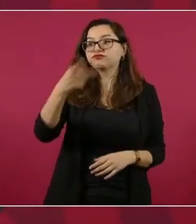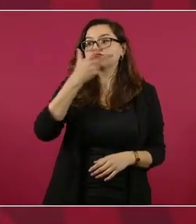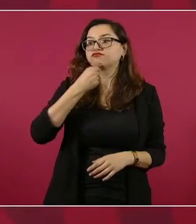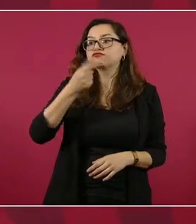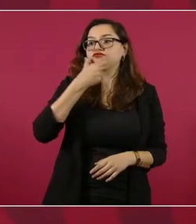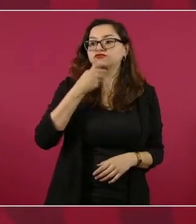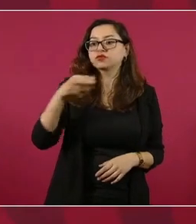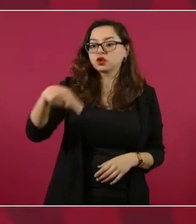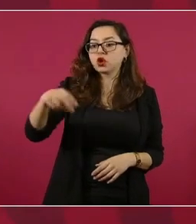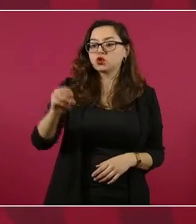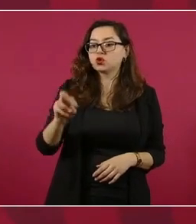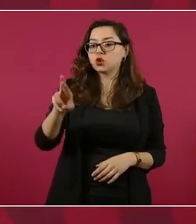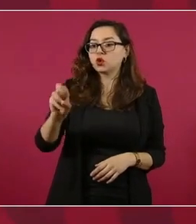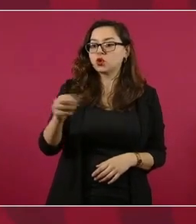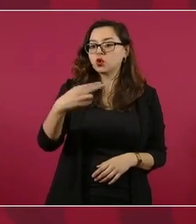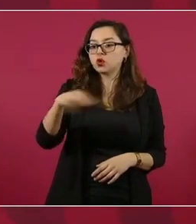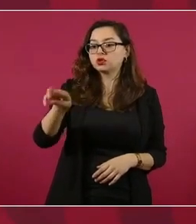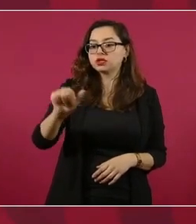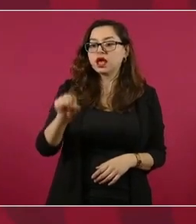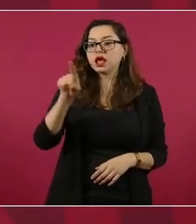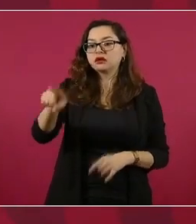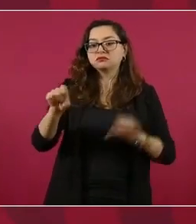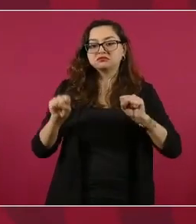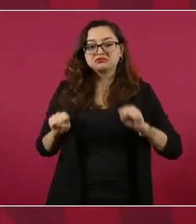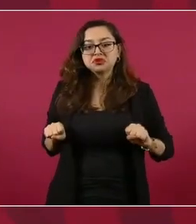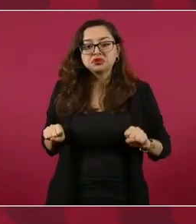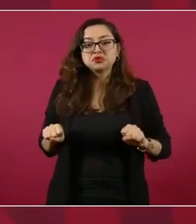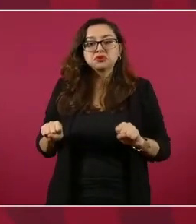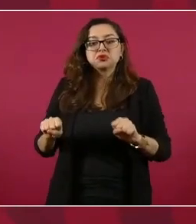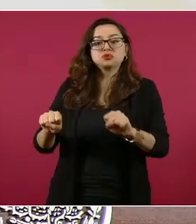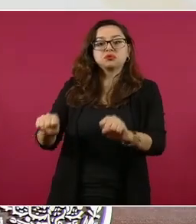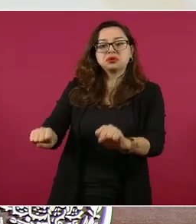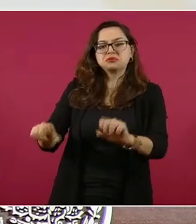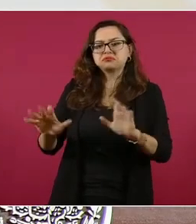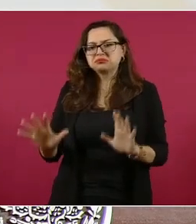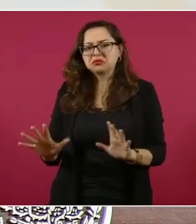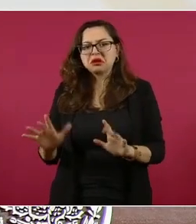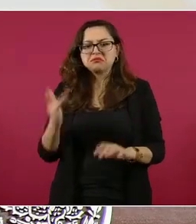ni siquiera fifí, sino de medio pel.